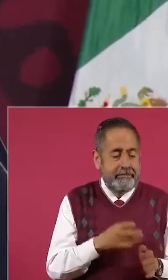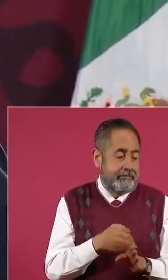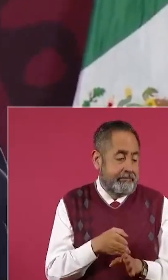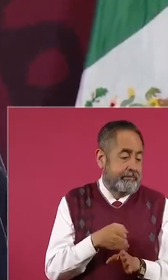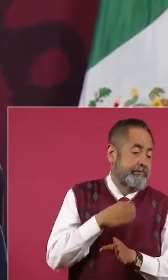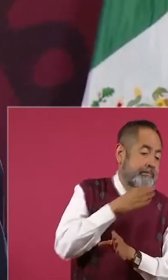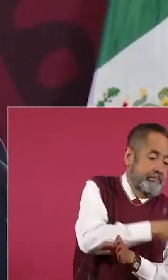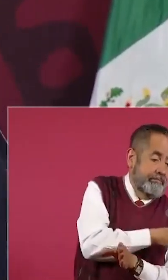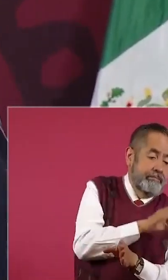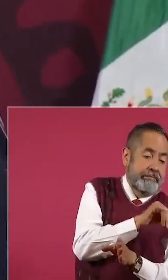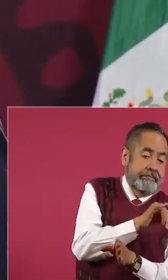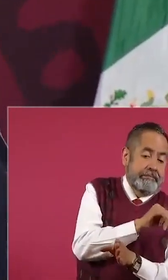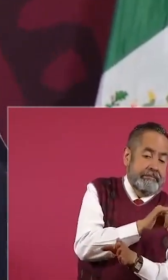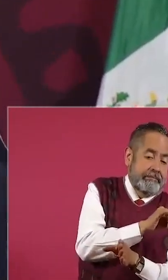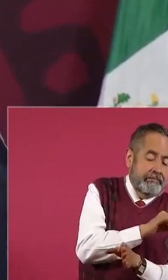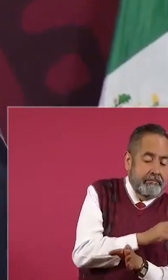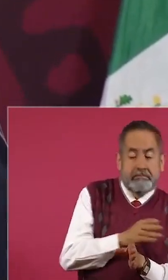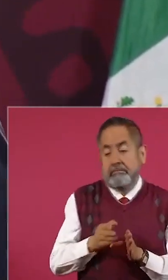y qué dice ahora.